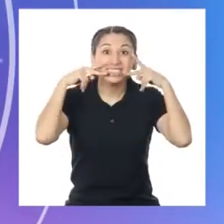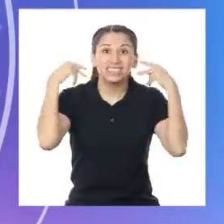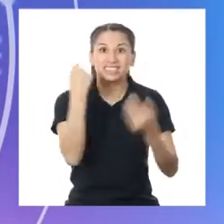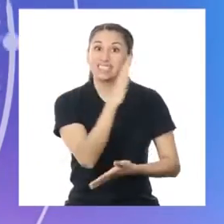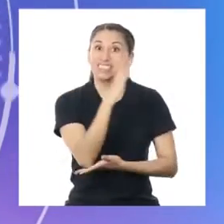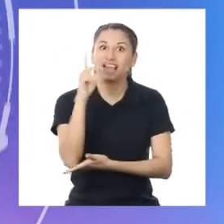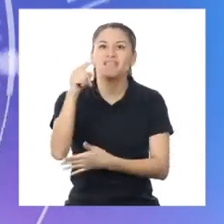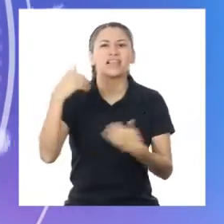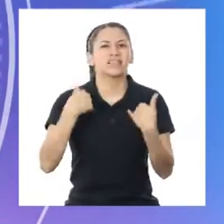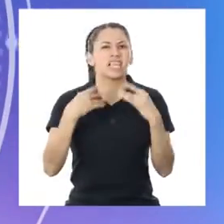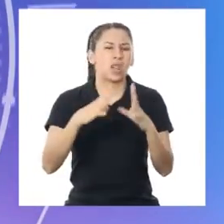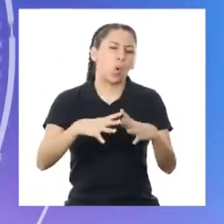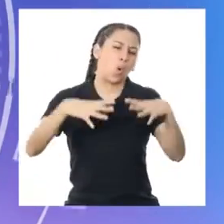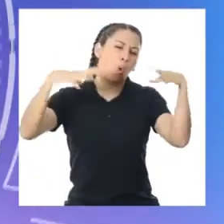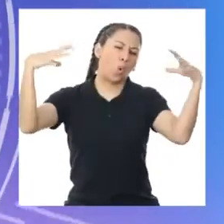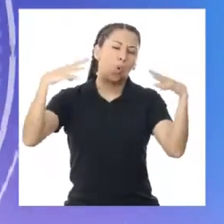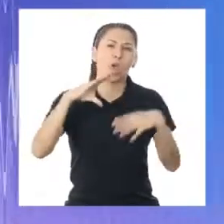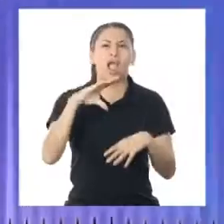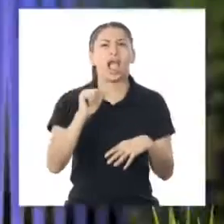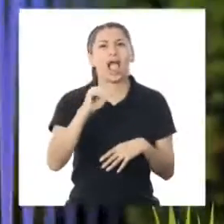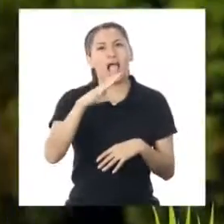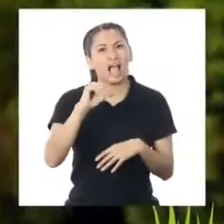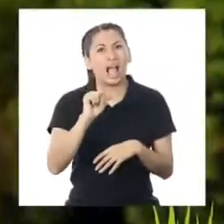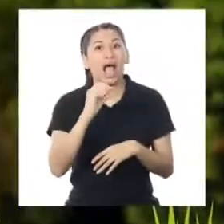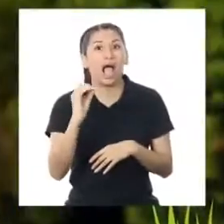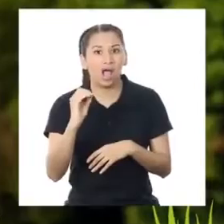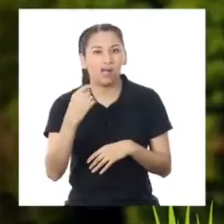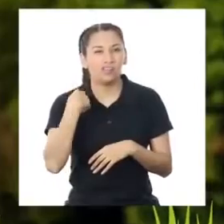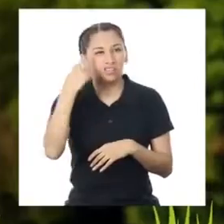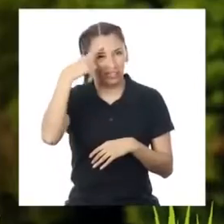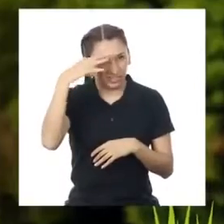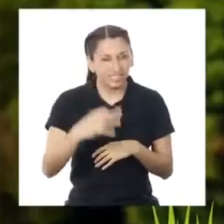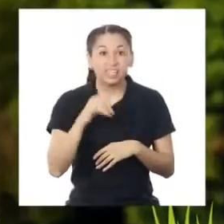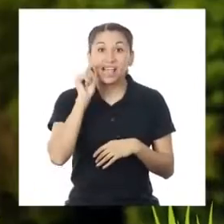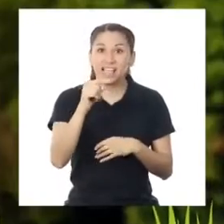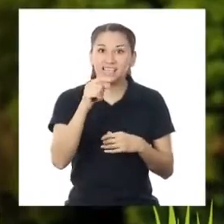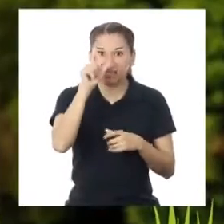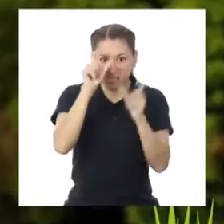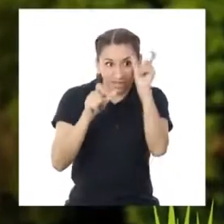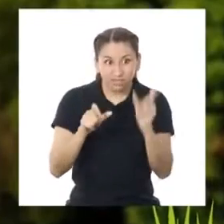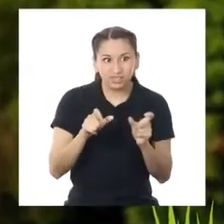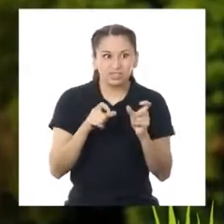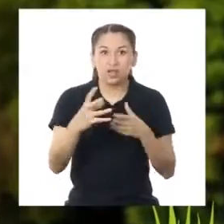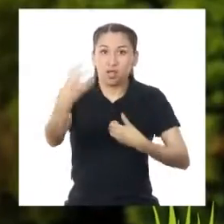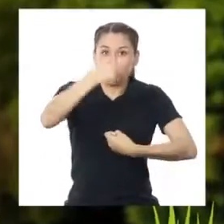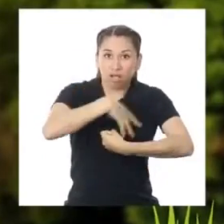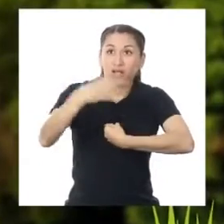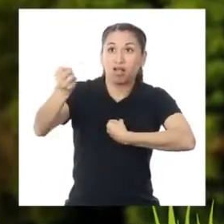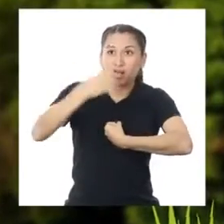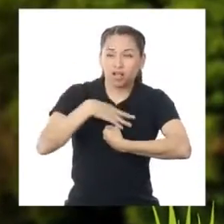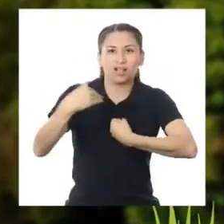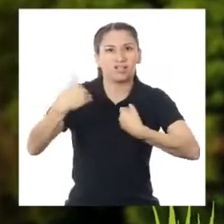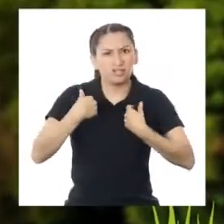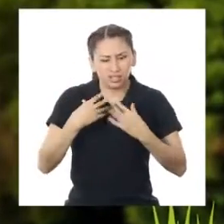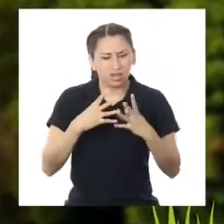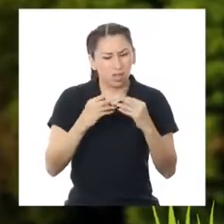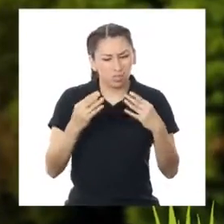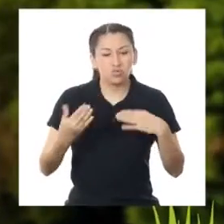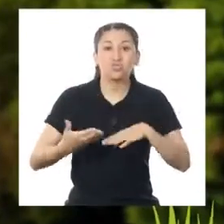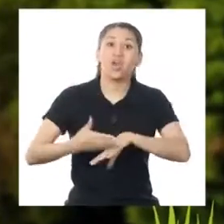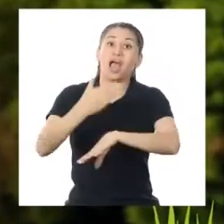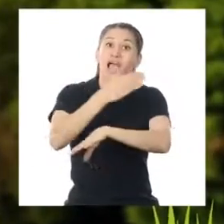produce mucho cacao. Seguro, ese agricultor ha tenido que hacer muchas acciones antes de